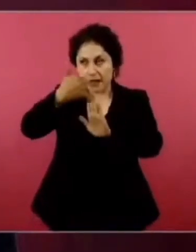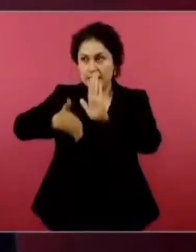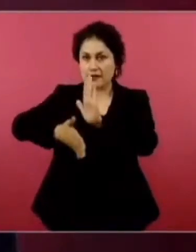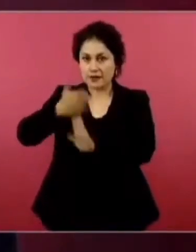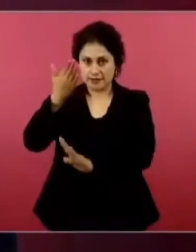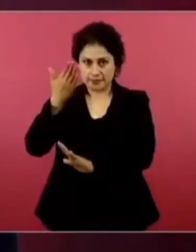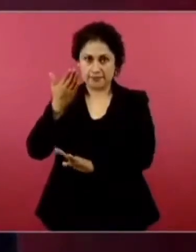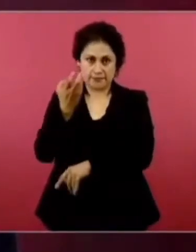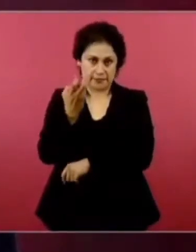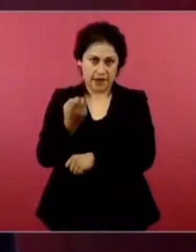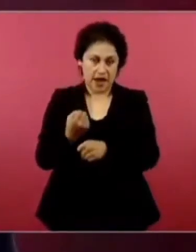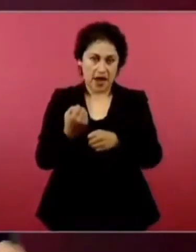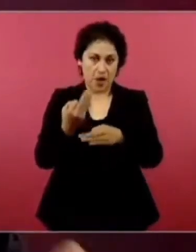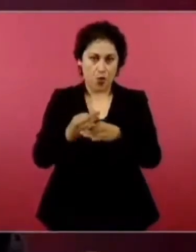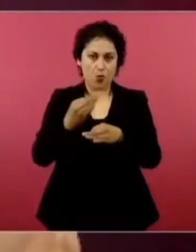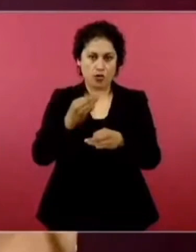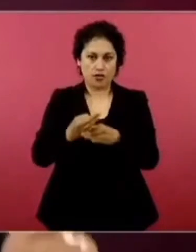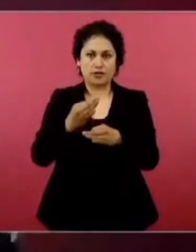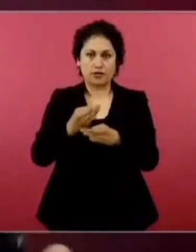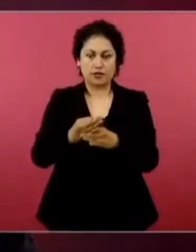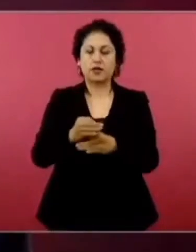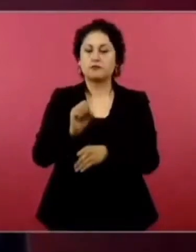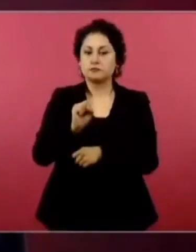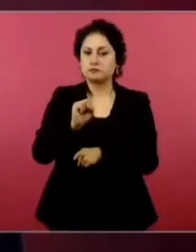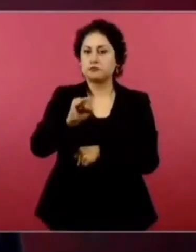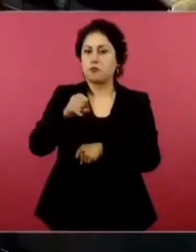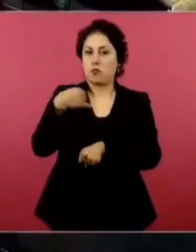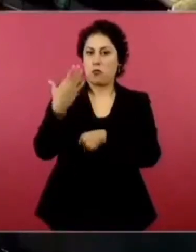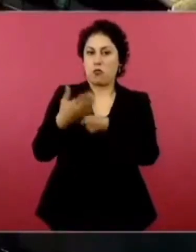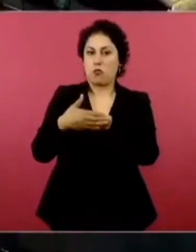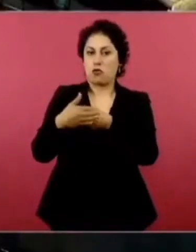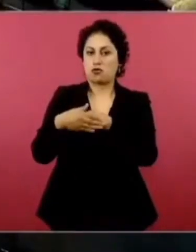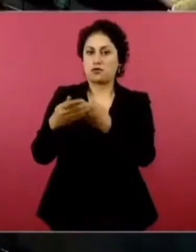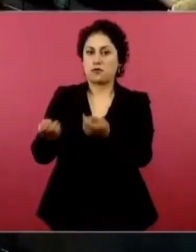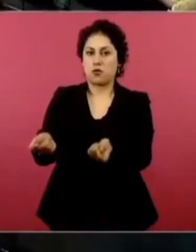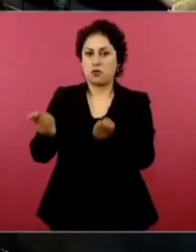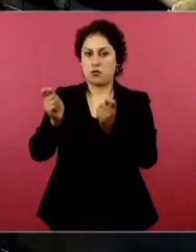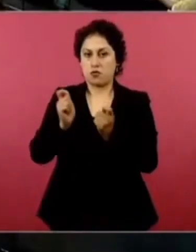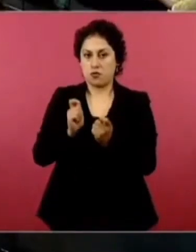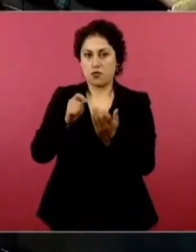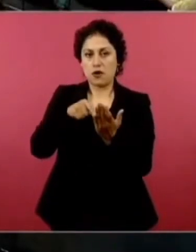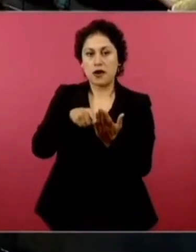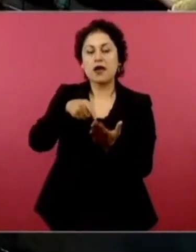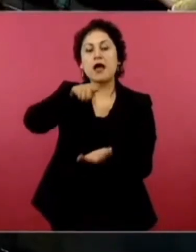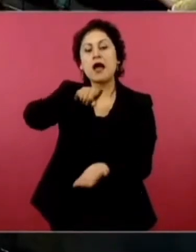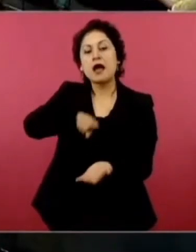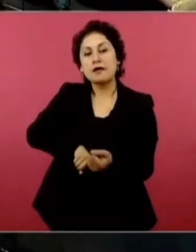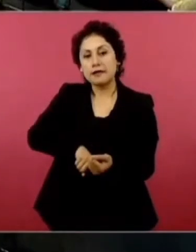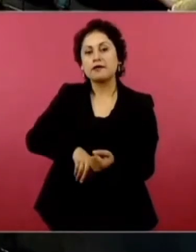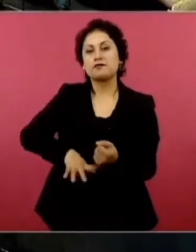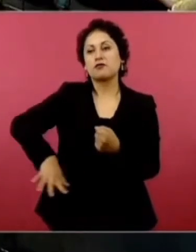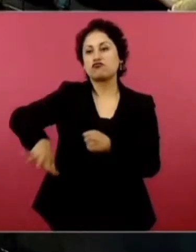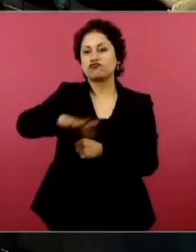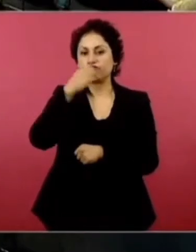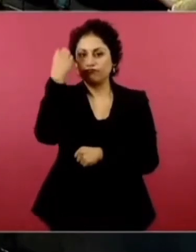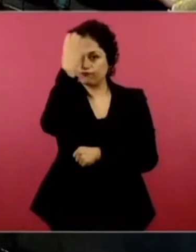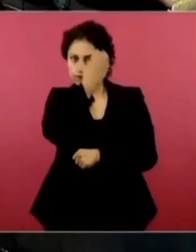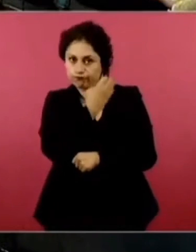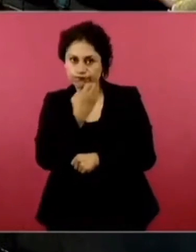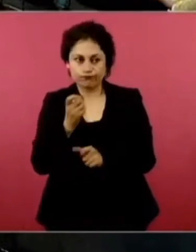refuerzo, va a haber una entrega-recepción, hay un dictamen de seguridad estructural